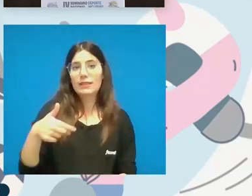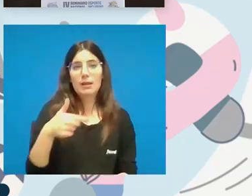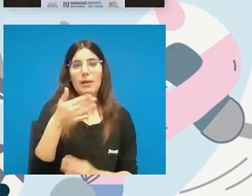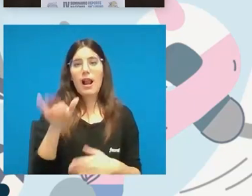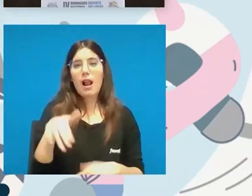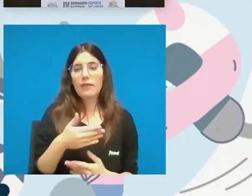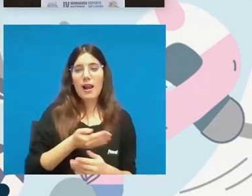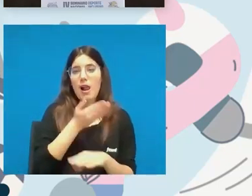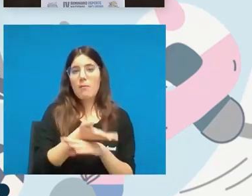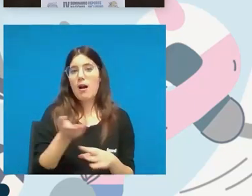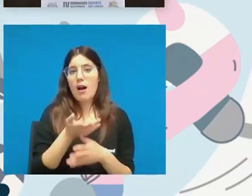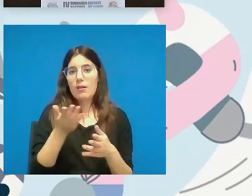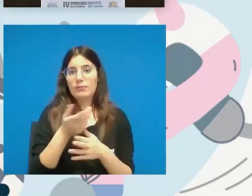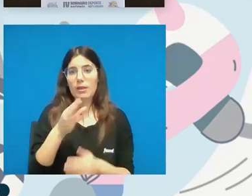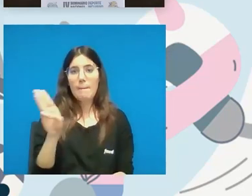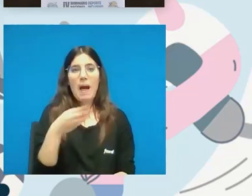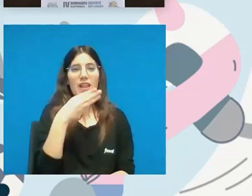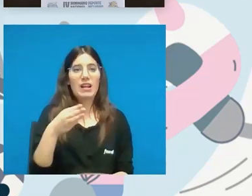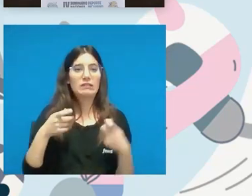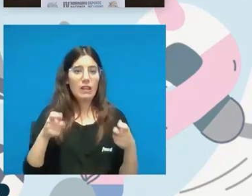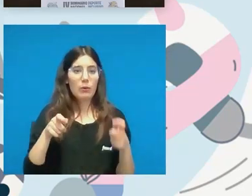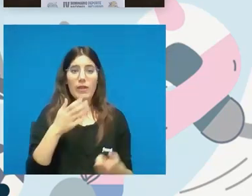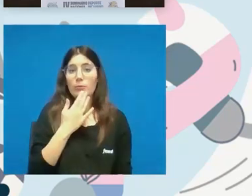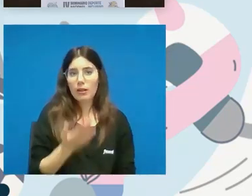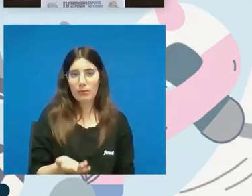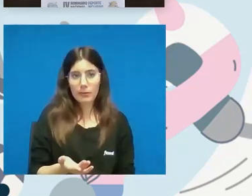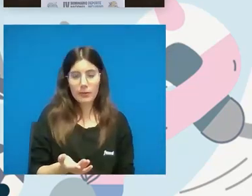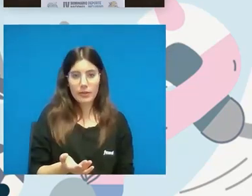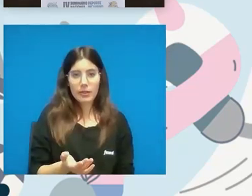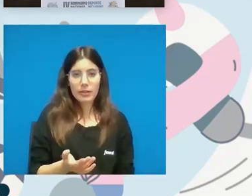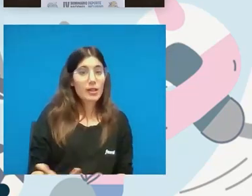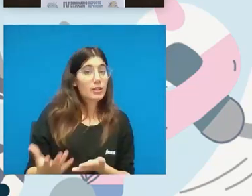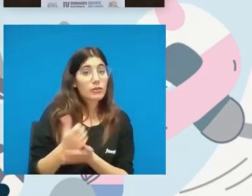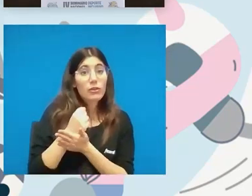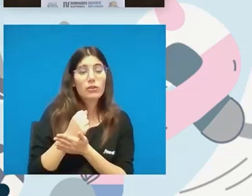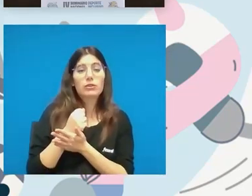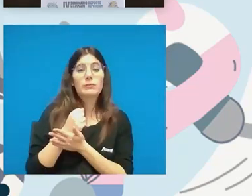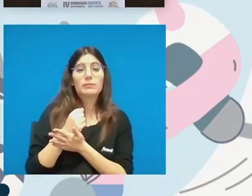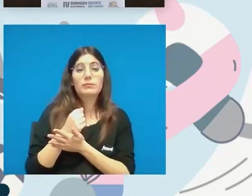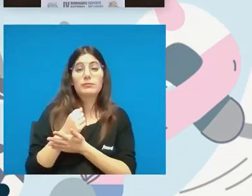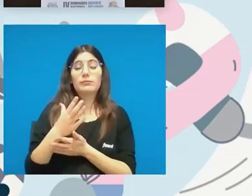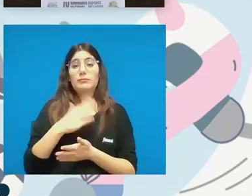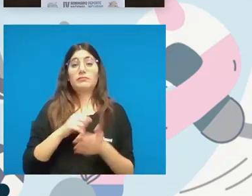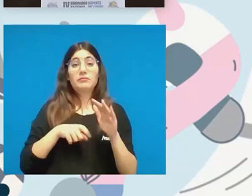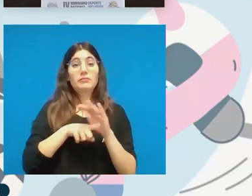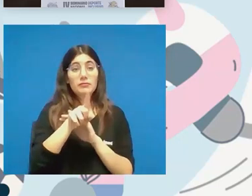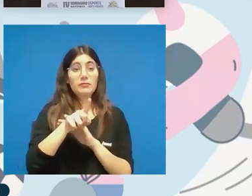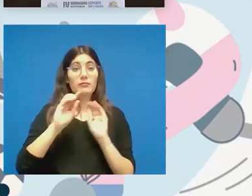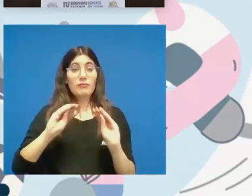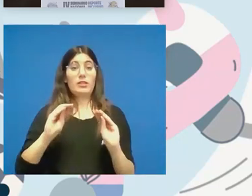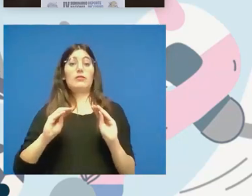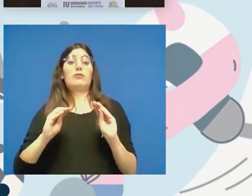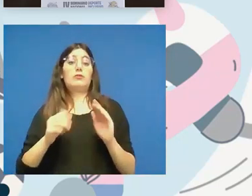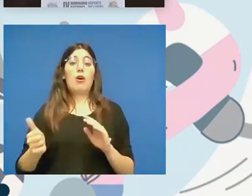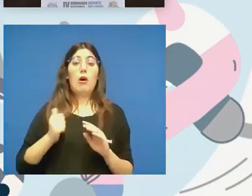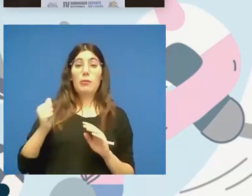hace pádel en silla de ruedas y en todos tiene su desarrollo y en todos tienen sus posibilidades de competición